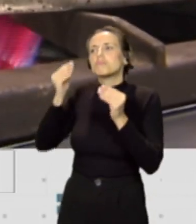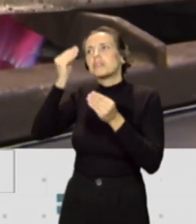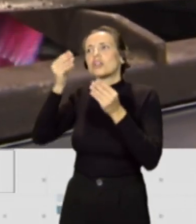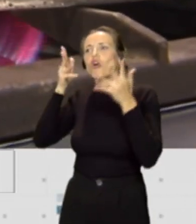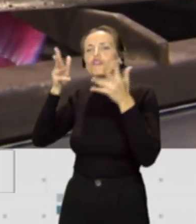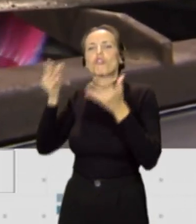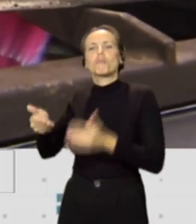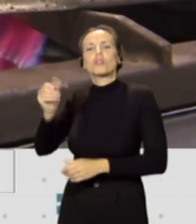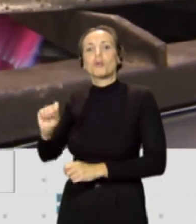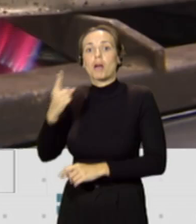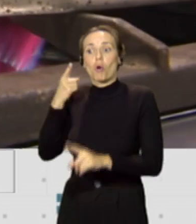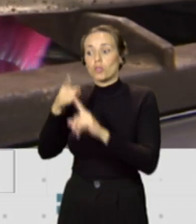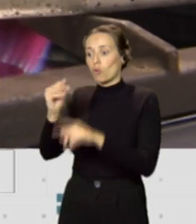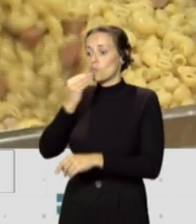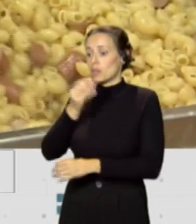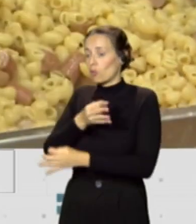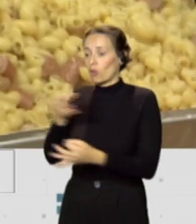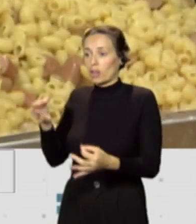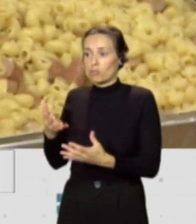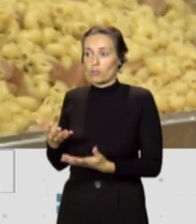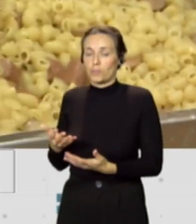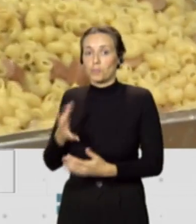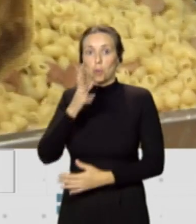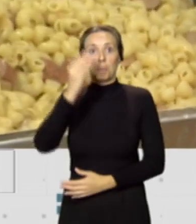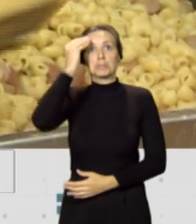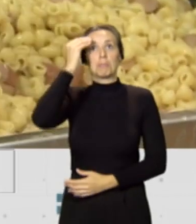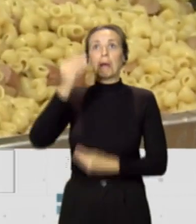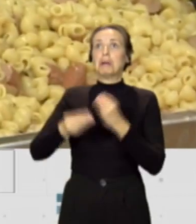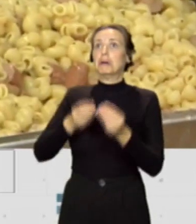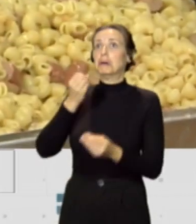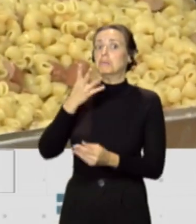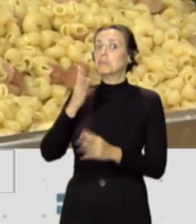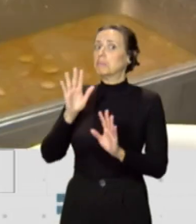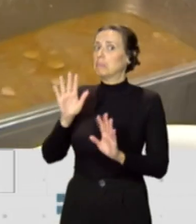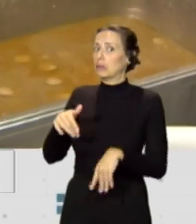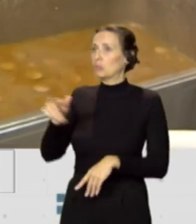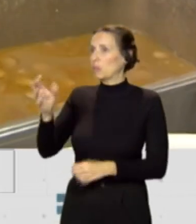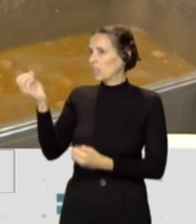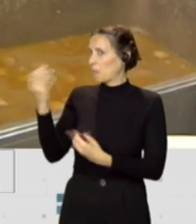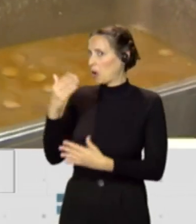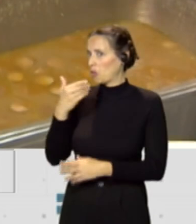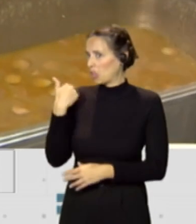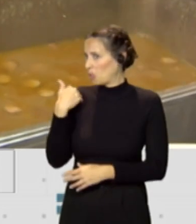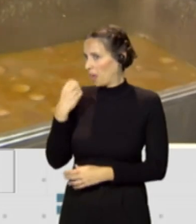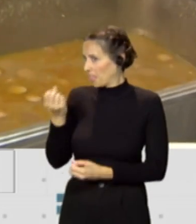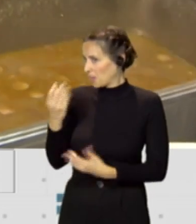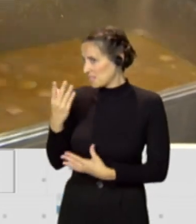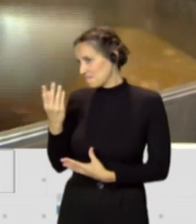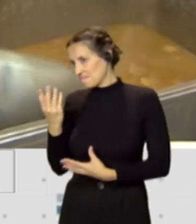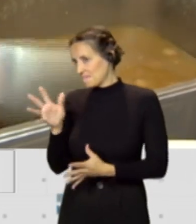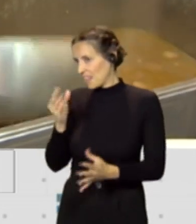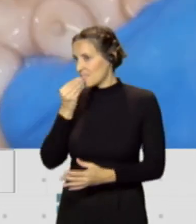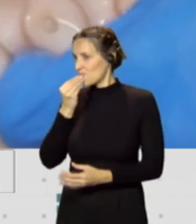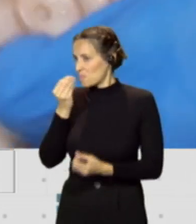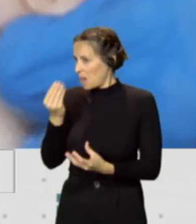tener en cuenta a la hora de alimentarnos correctamente? Pues pensamos que lo hacemos bien, pero bueno, estábamos comentando fuera de cámara que tal vez no tanto, ¿no? Sí, probablemente